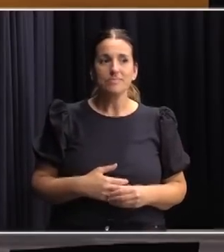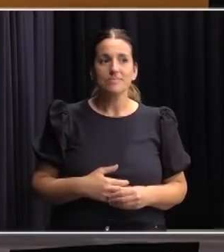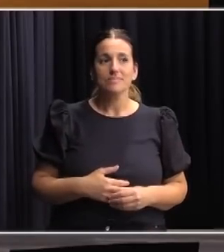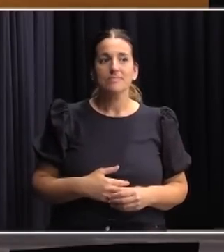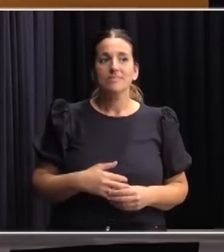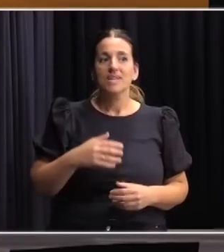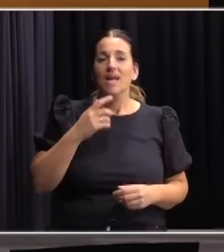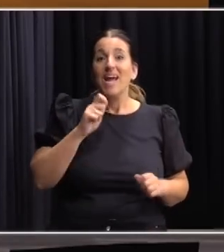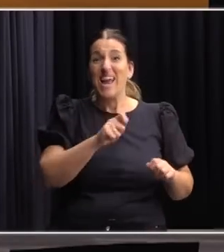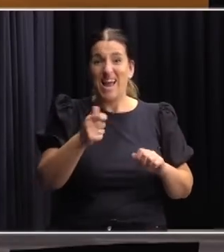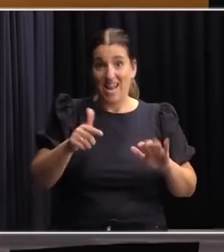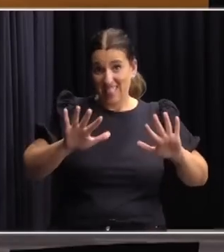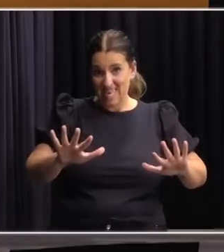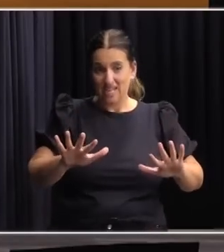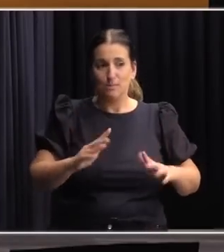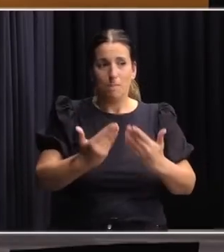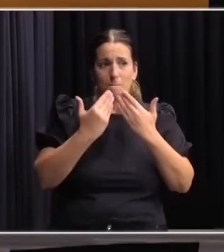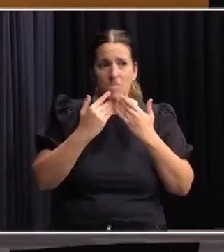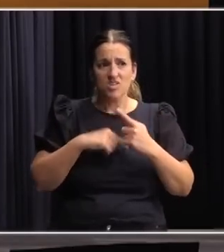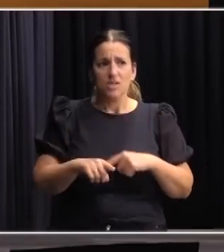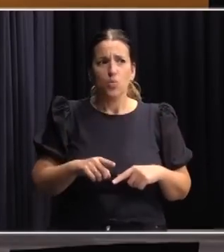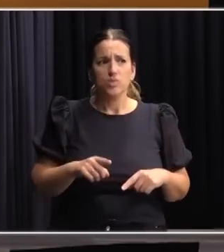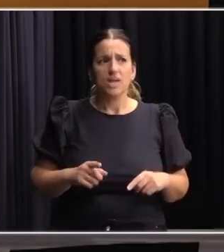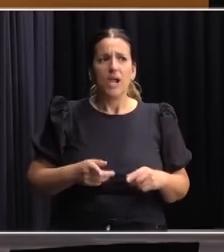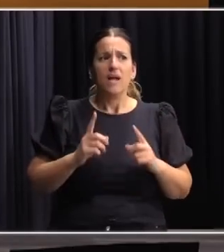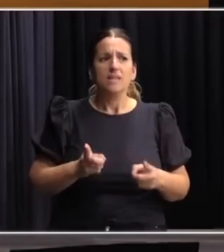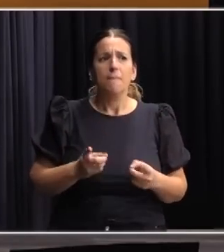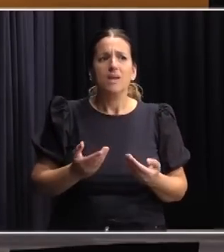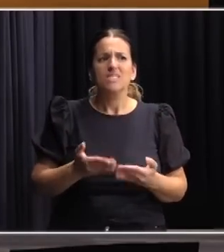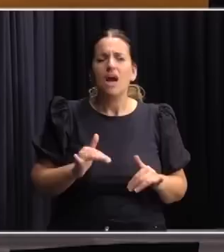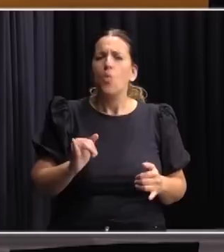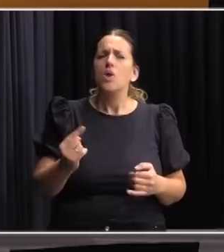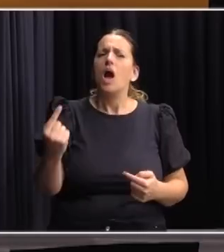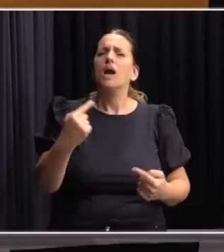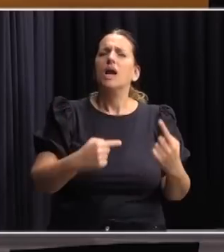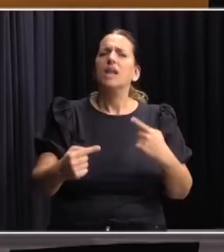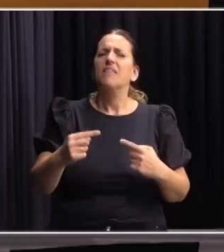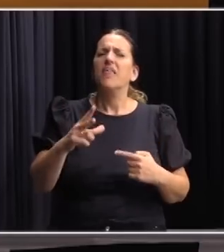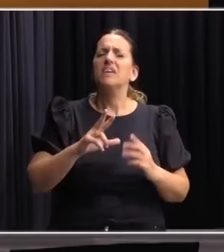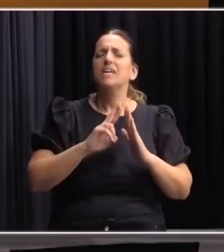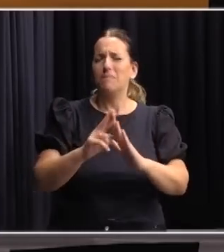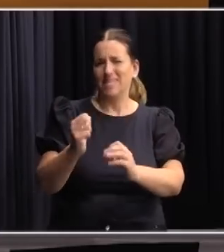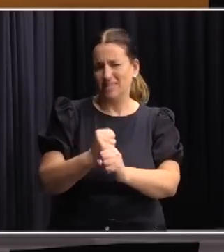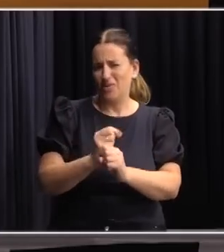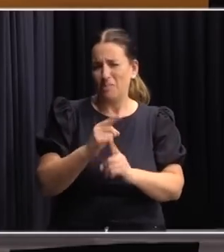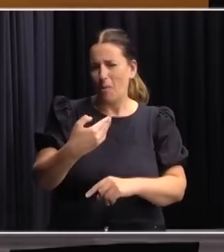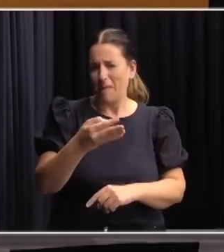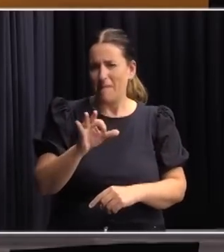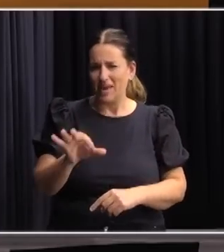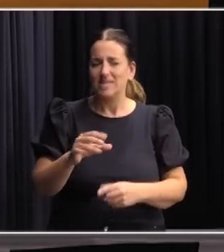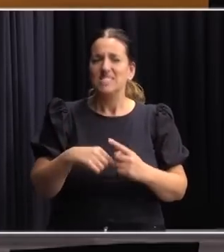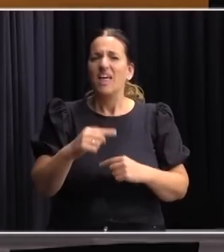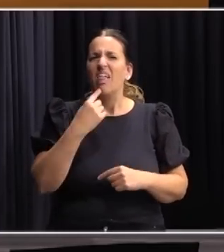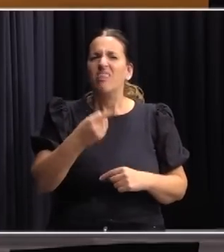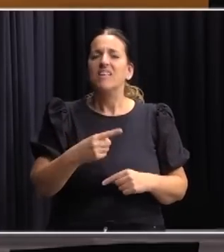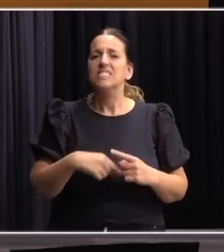¿Qué tal? Rodríguez de Subrayado. La consulta tiene que ver también a partir de una de las críticas que realizaba la representación de trabajadores señalando